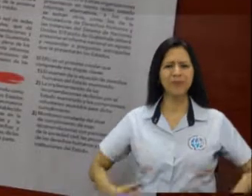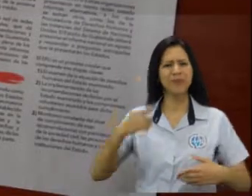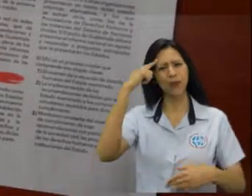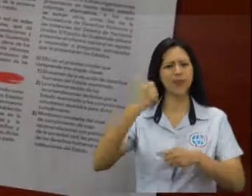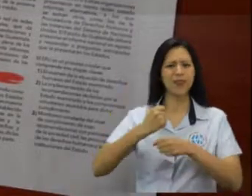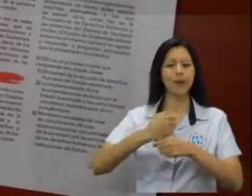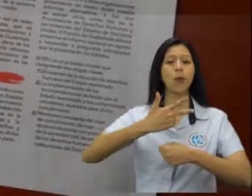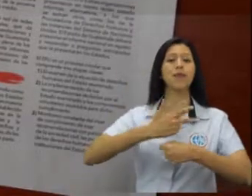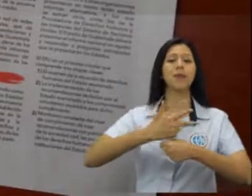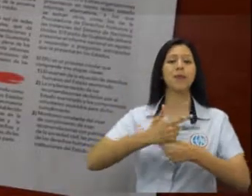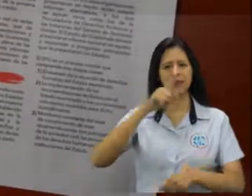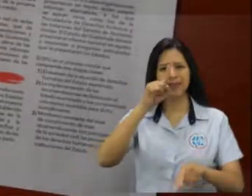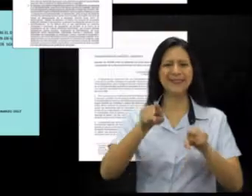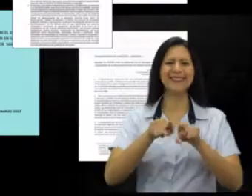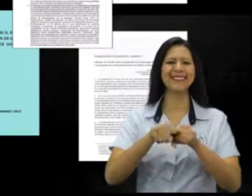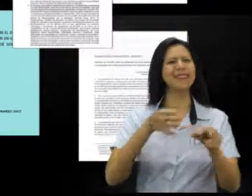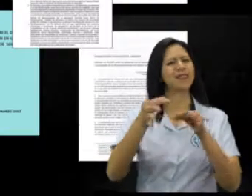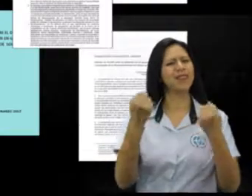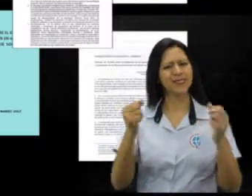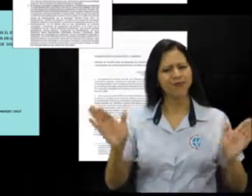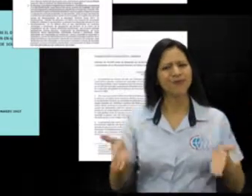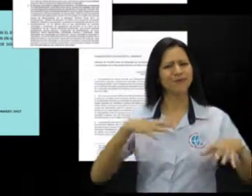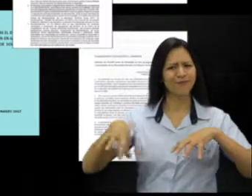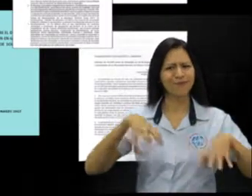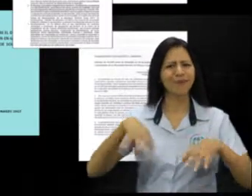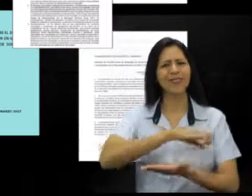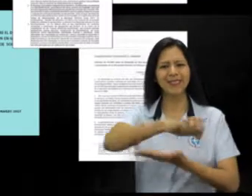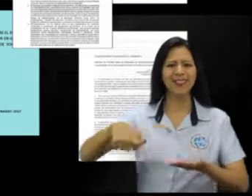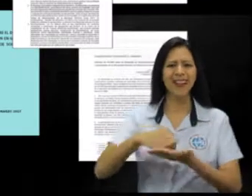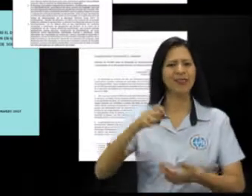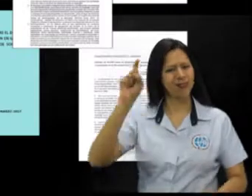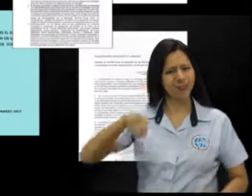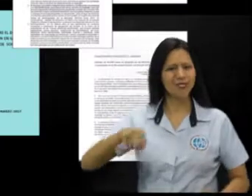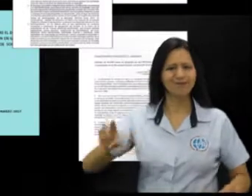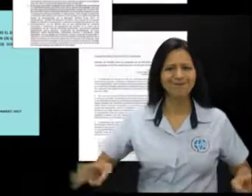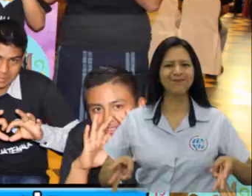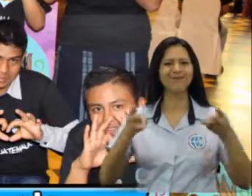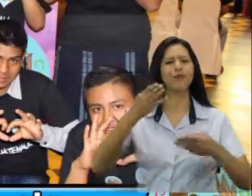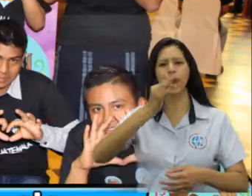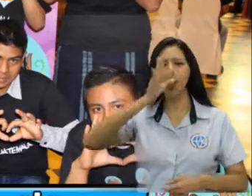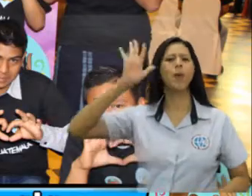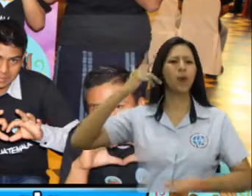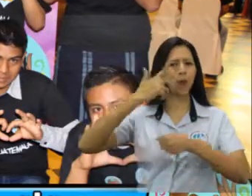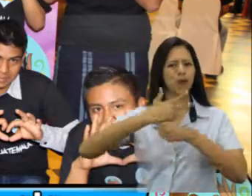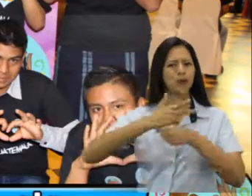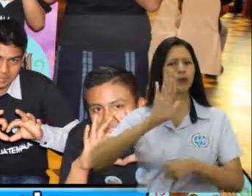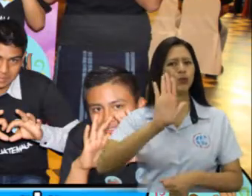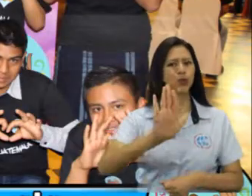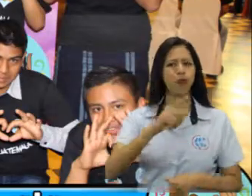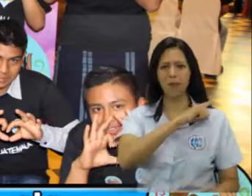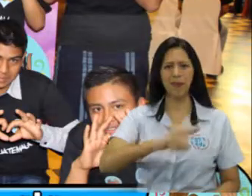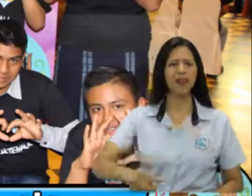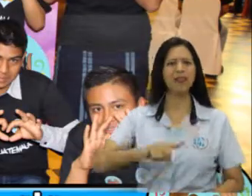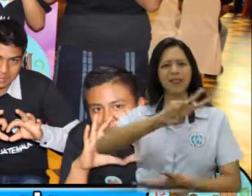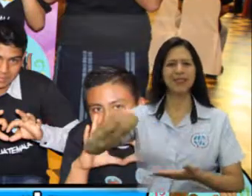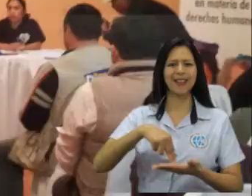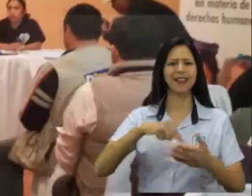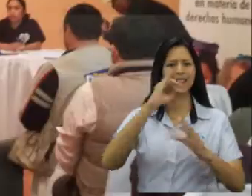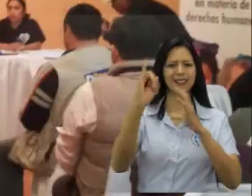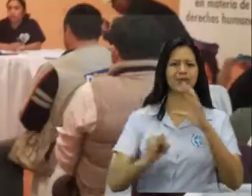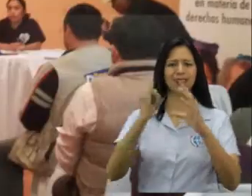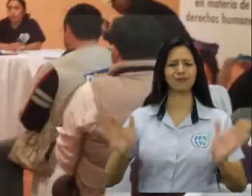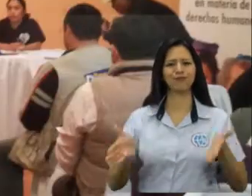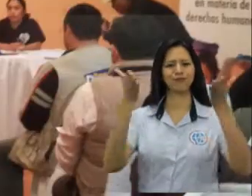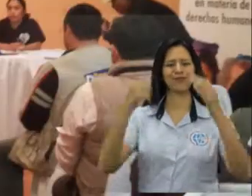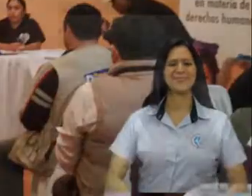versión impresa y en braille. La coalición ha realizado un importante esfuerzo para dar a conocer la situación de